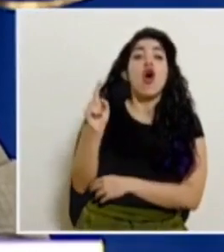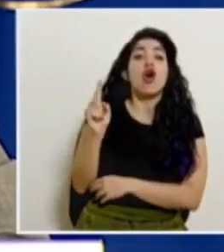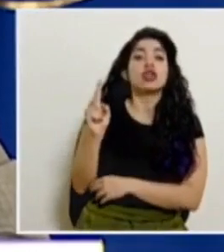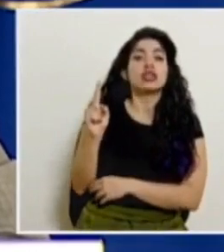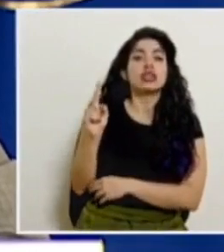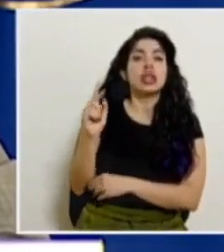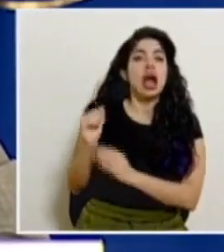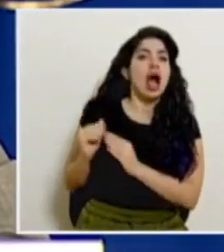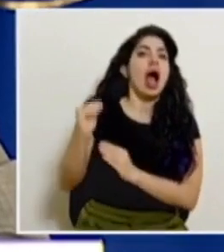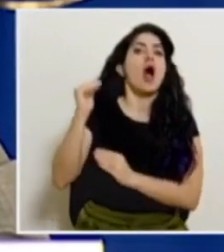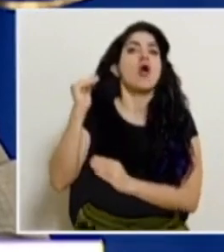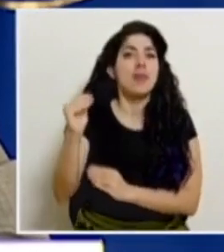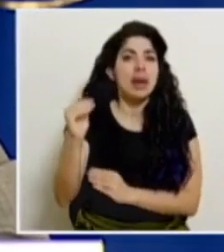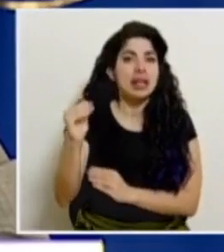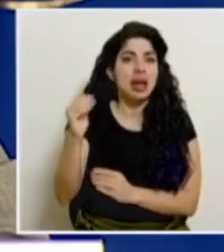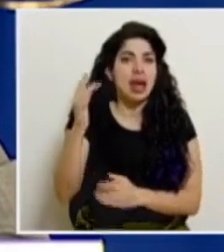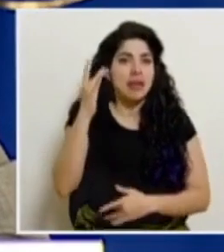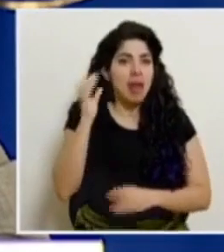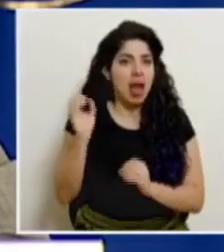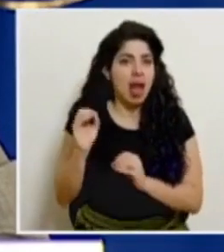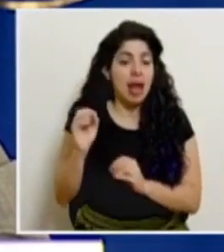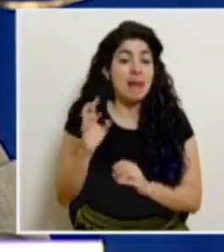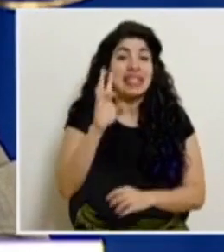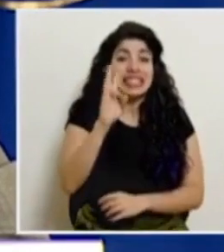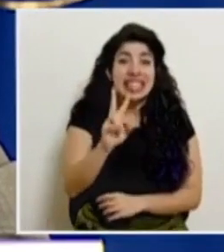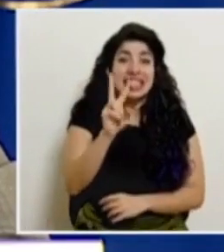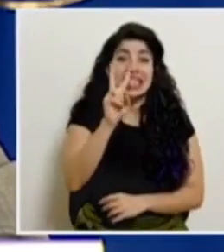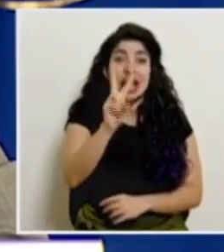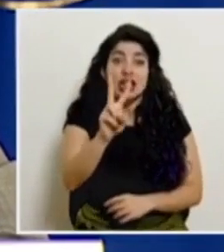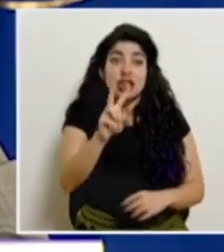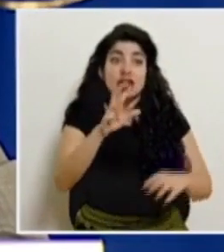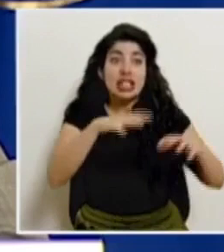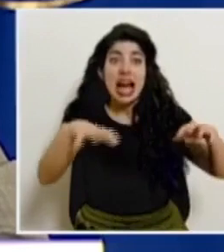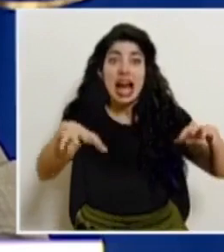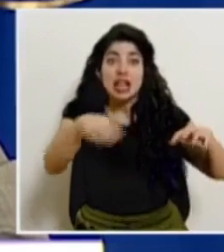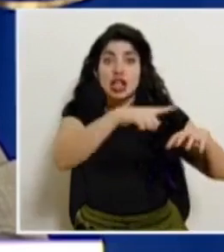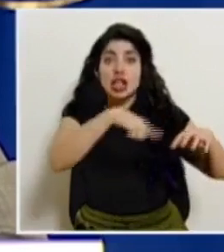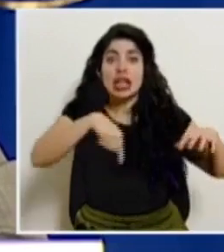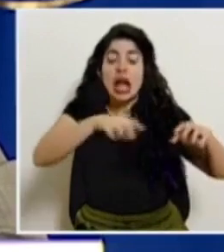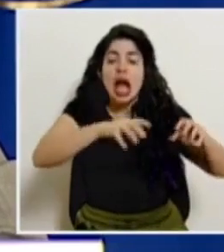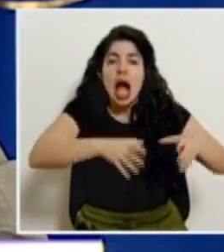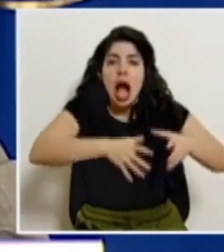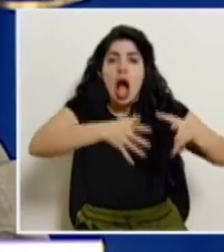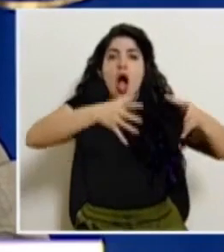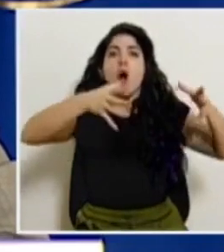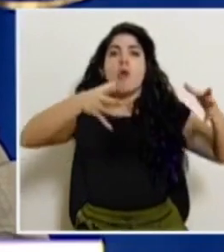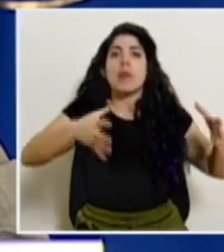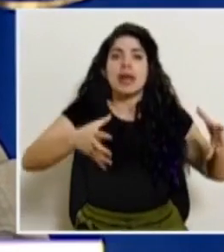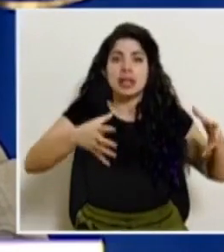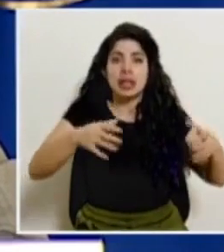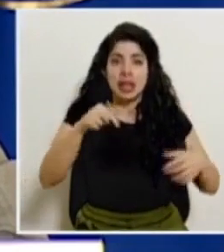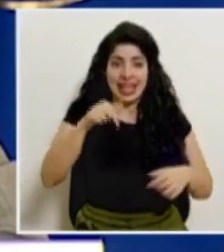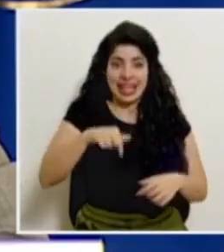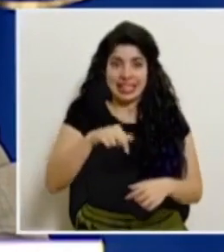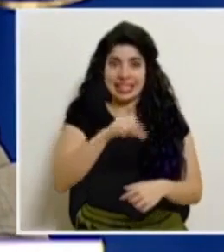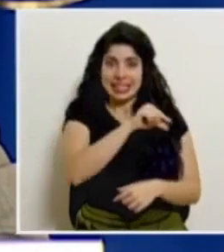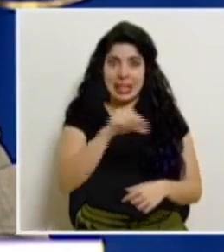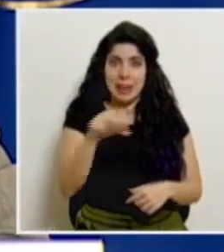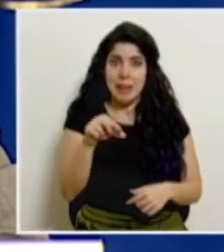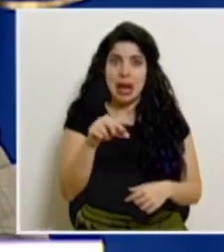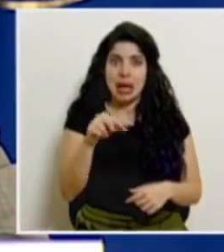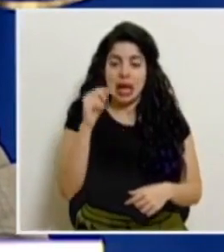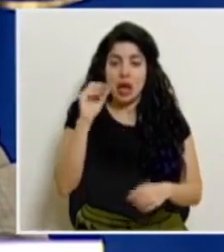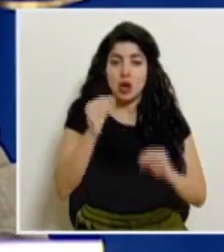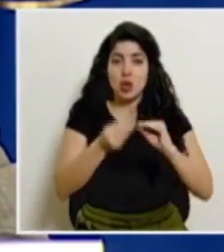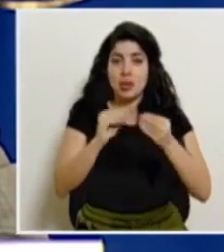aumentan el número de casos. 72 cantones tienen aumento de casos en la semana epidemiológica